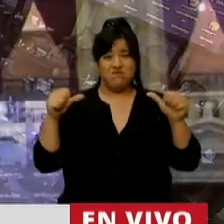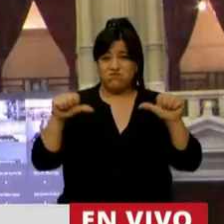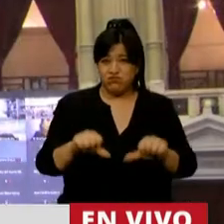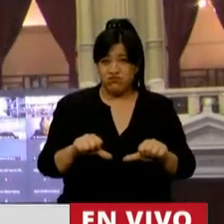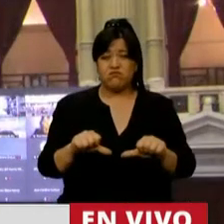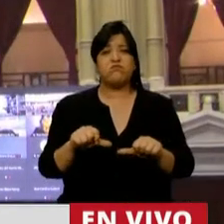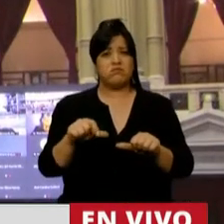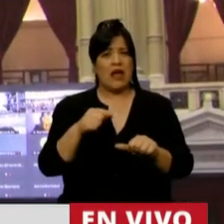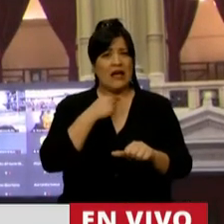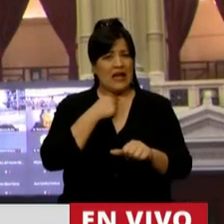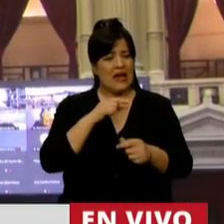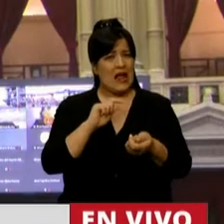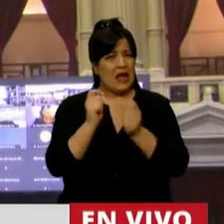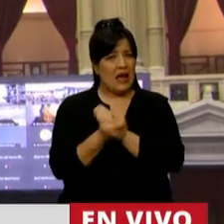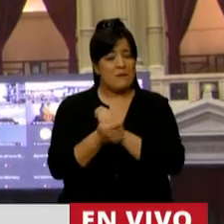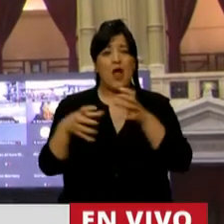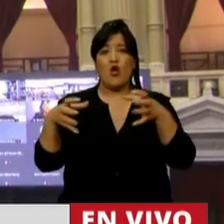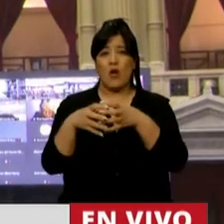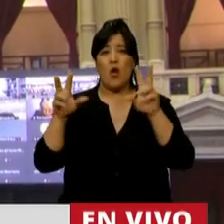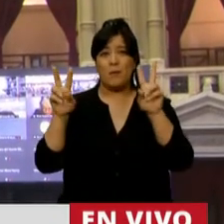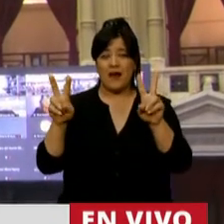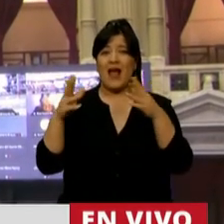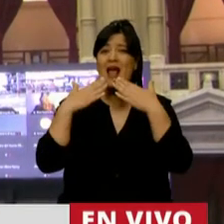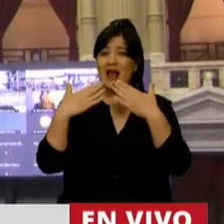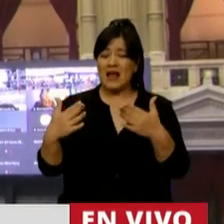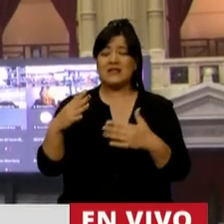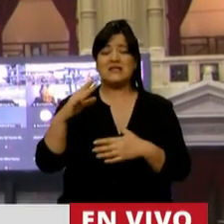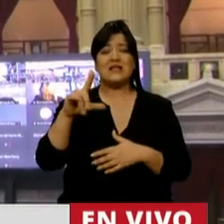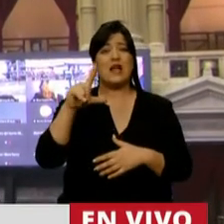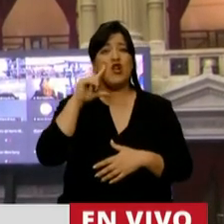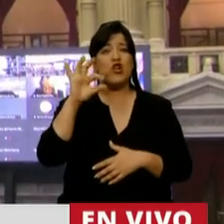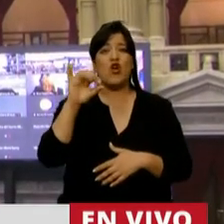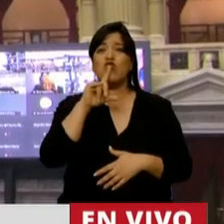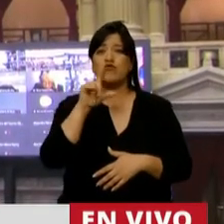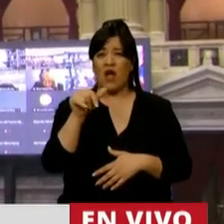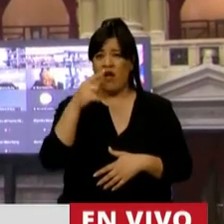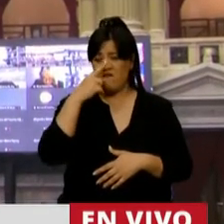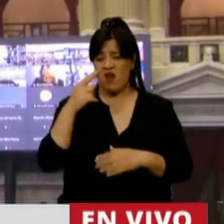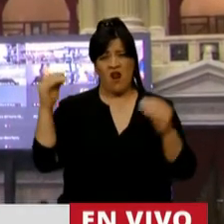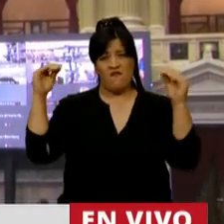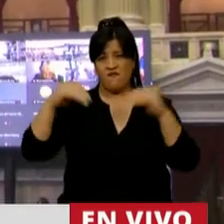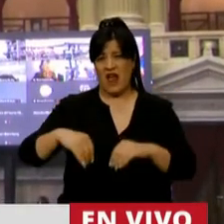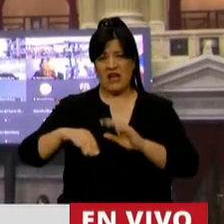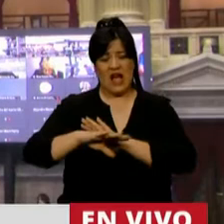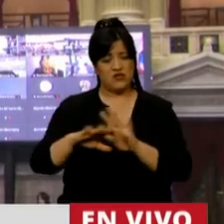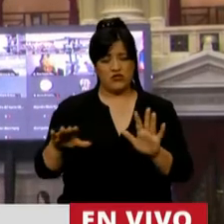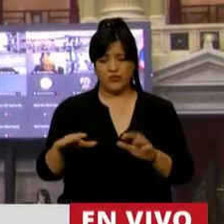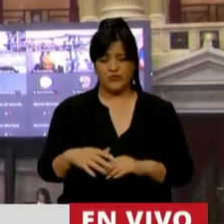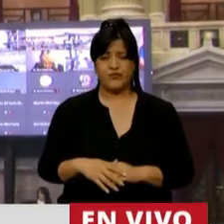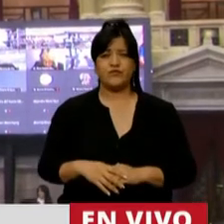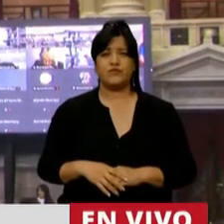querido ser corregido en un gobierno peronista a través del doctor Domingo Liota, y fue un fracaso la posibilidad de hacerlo.